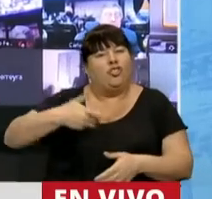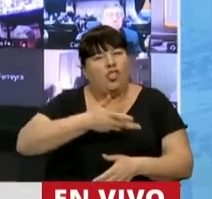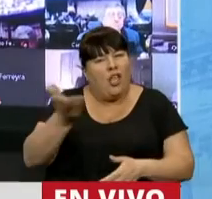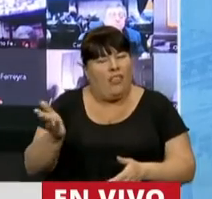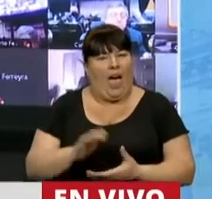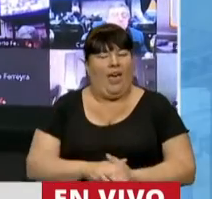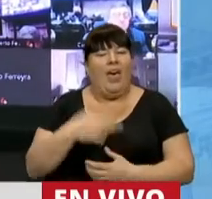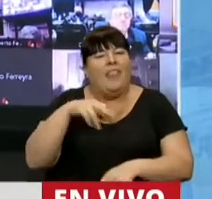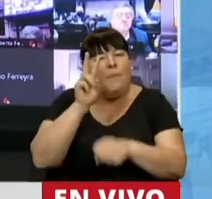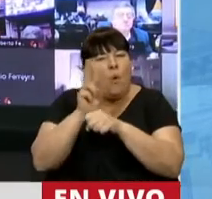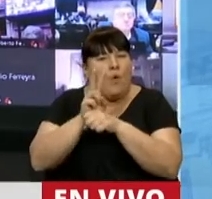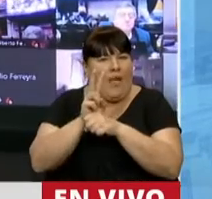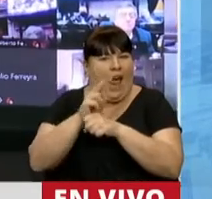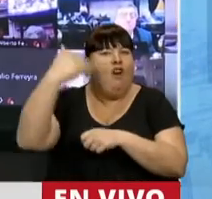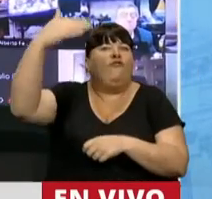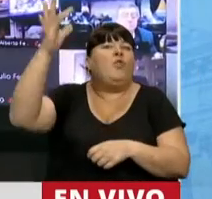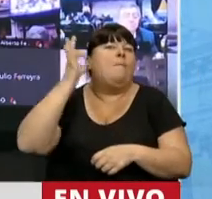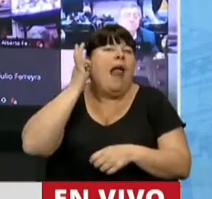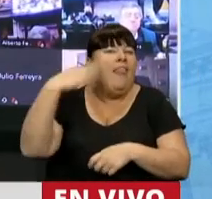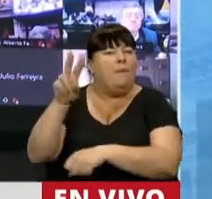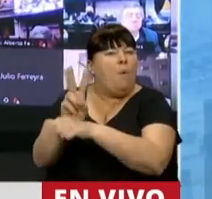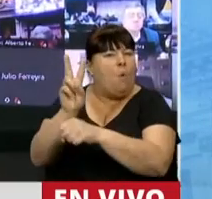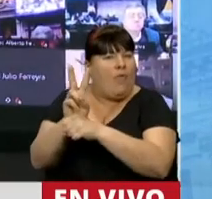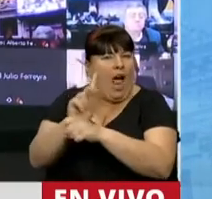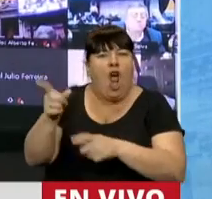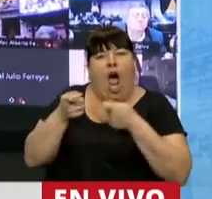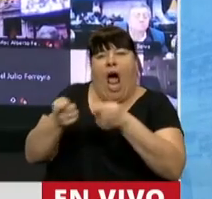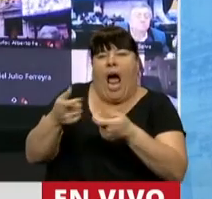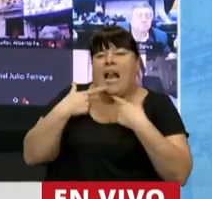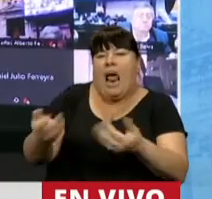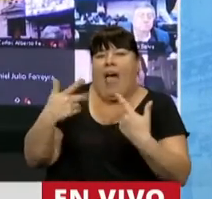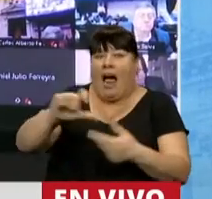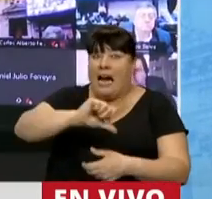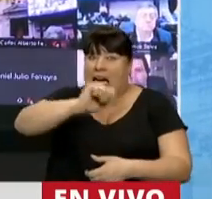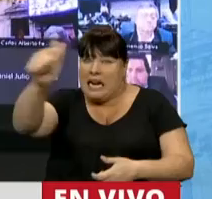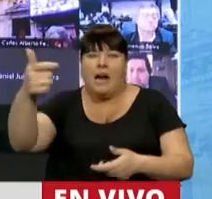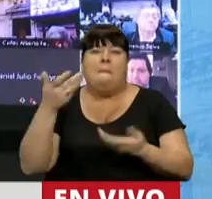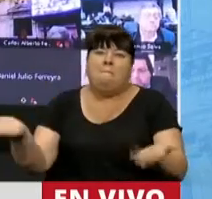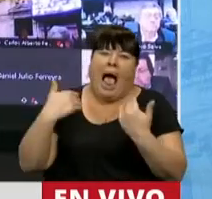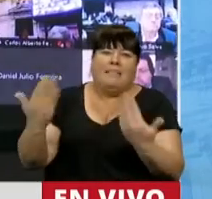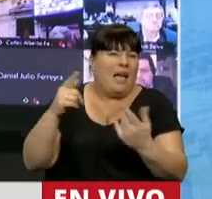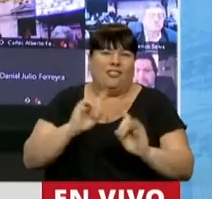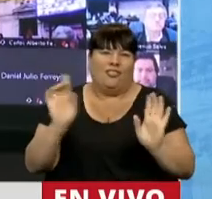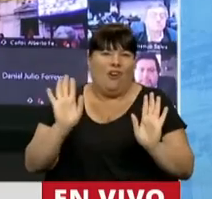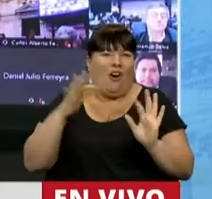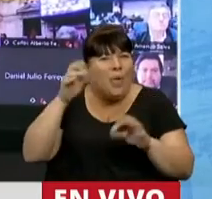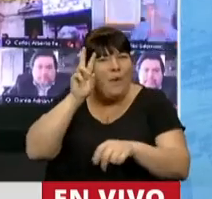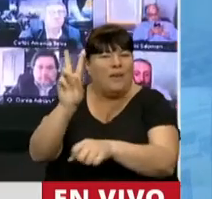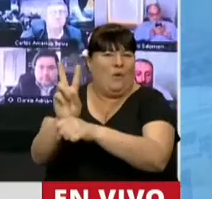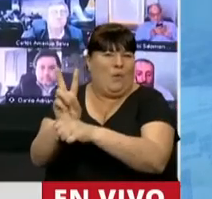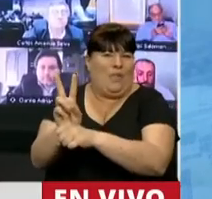a que cuidemos a los futuros Maradona, a que no le exijamos a aquellos que triunfan más de lo que les tenemos que